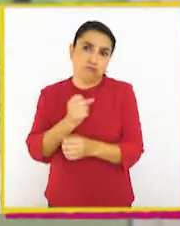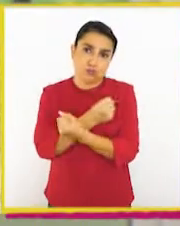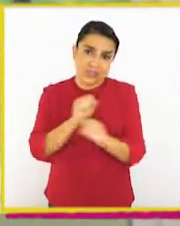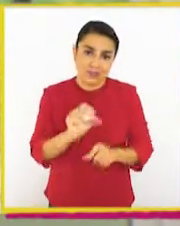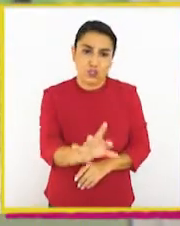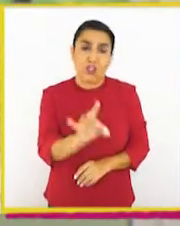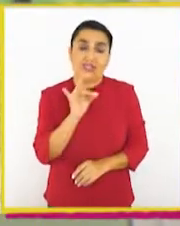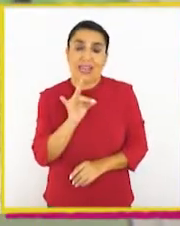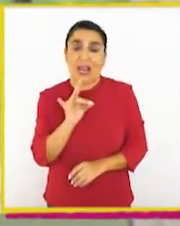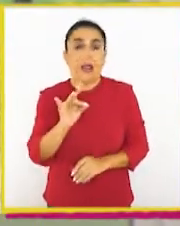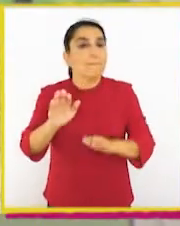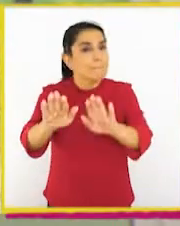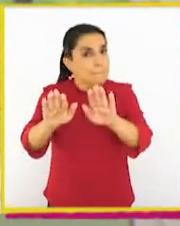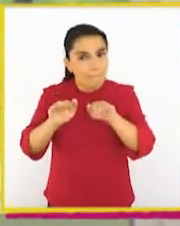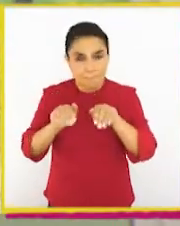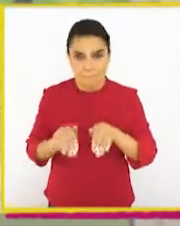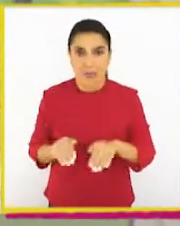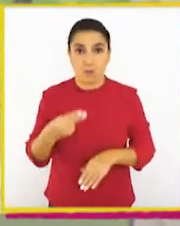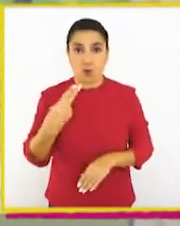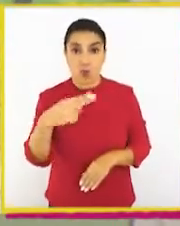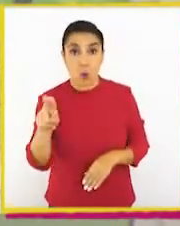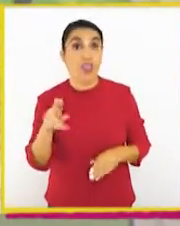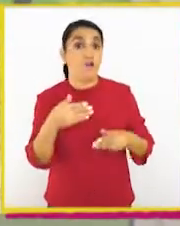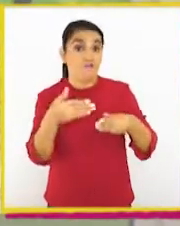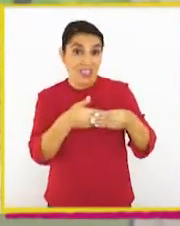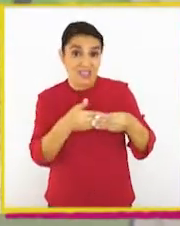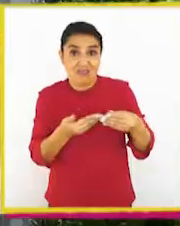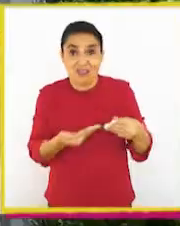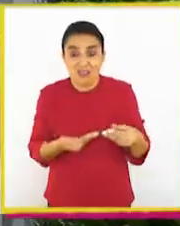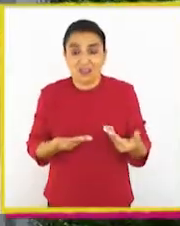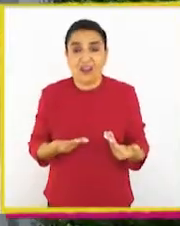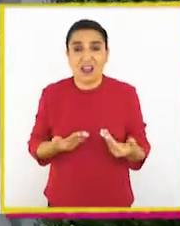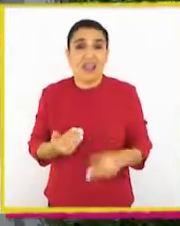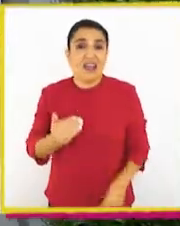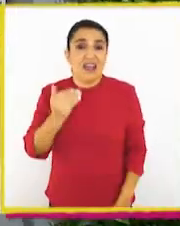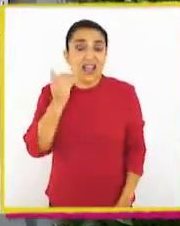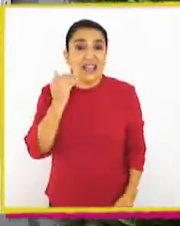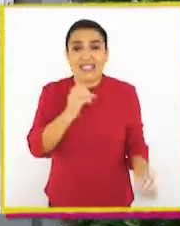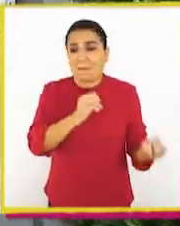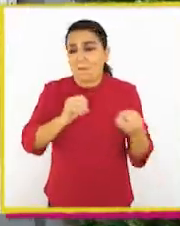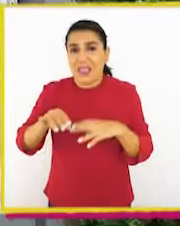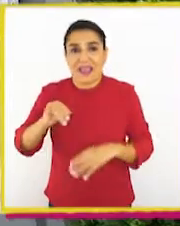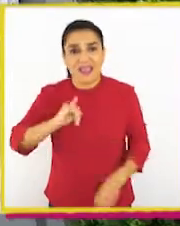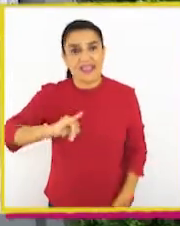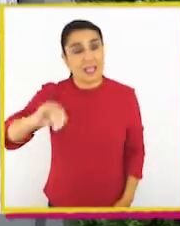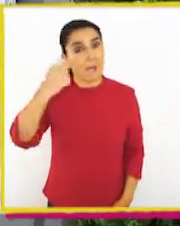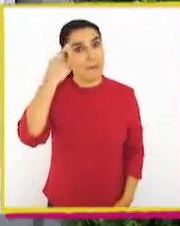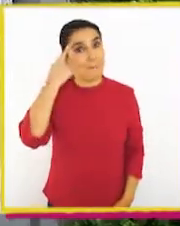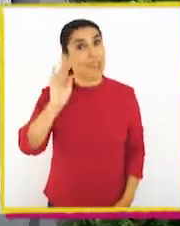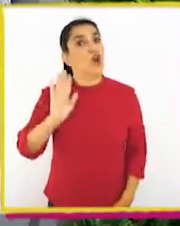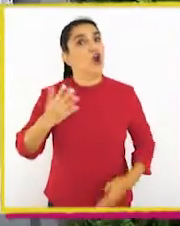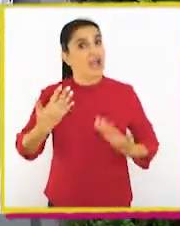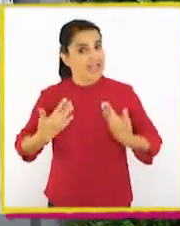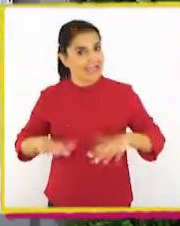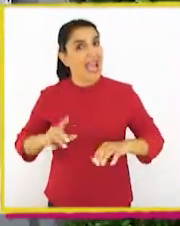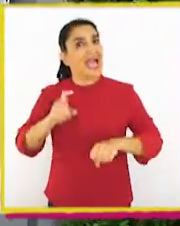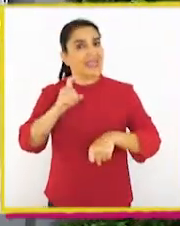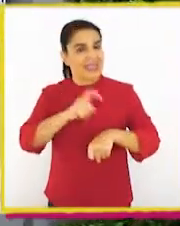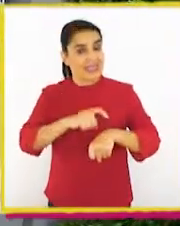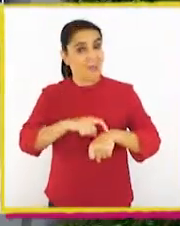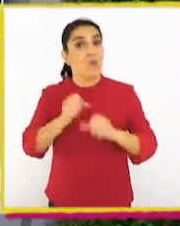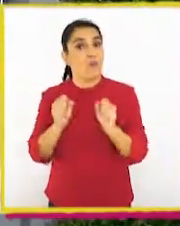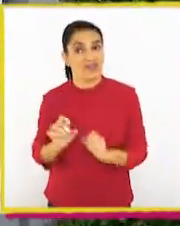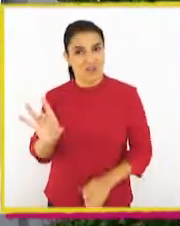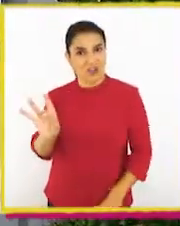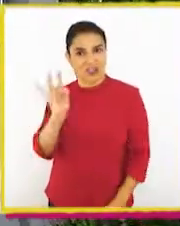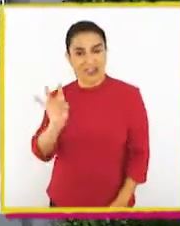recuperarlas. ¿Cómo acaba de ocurrir con el dueño de la billetera? Casi la pierde para siempre, pero estamos a tiempo